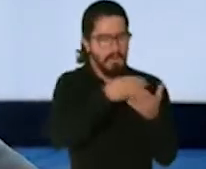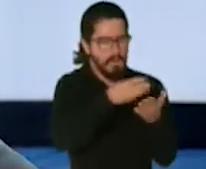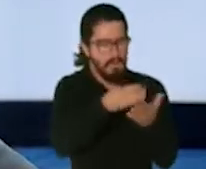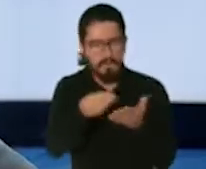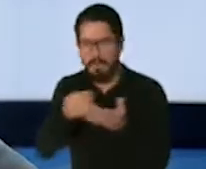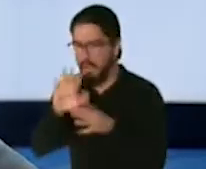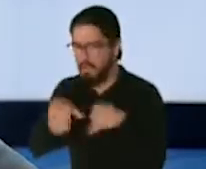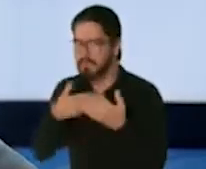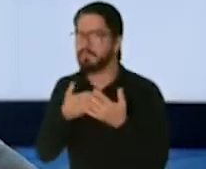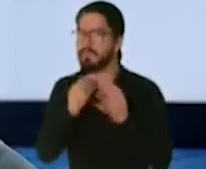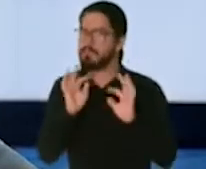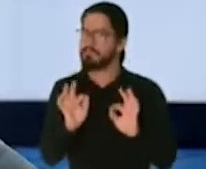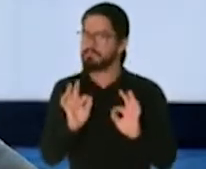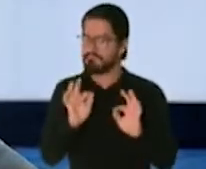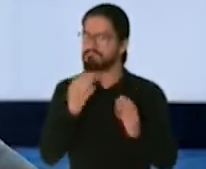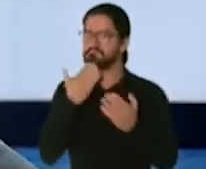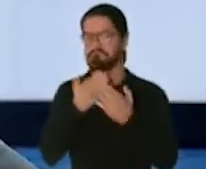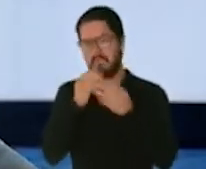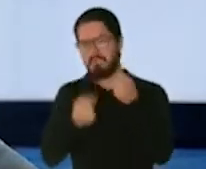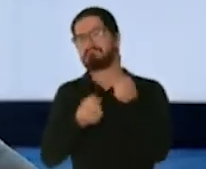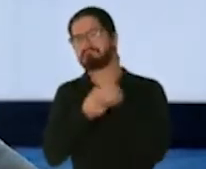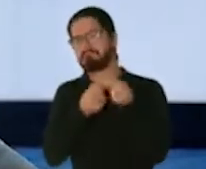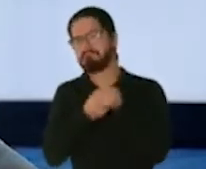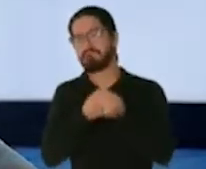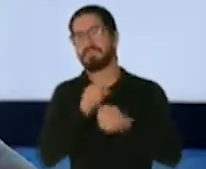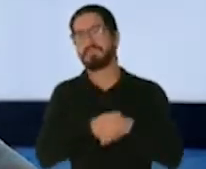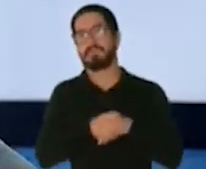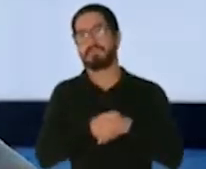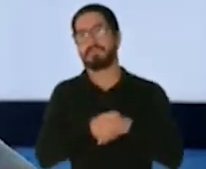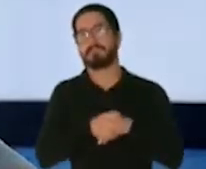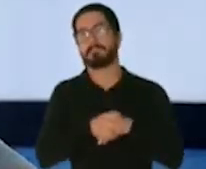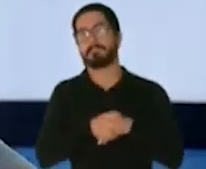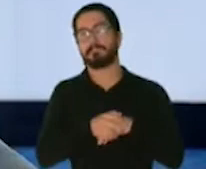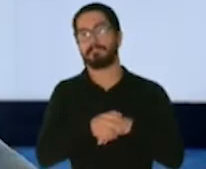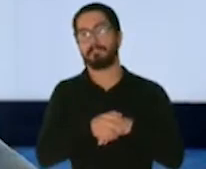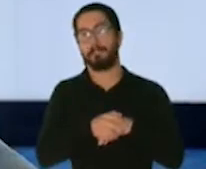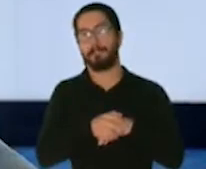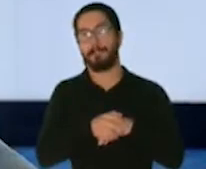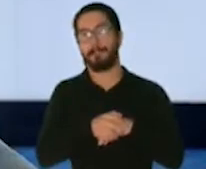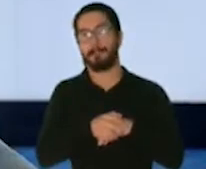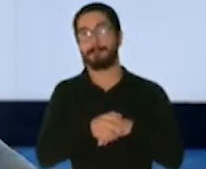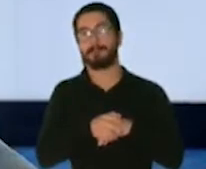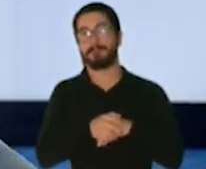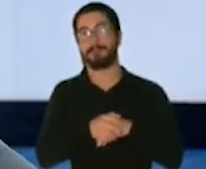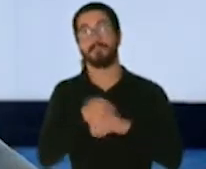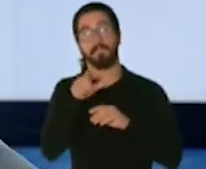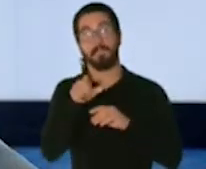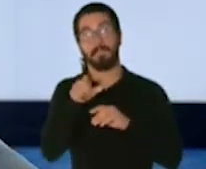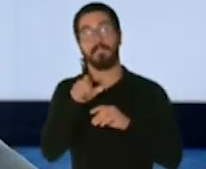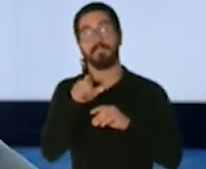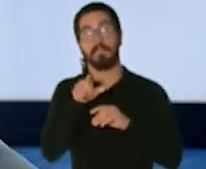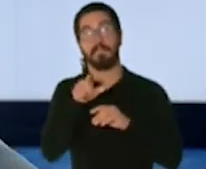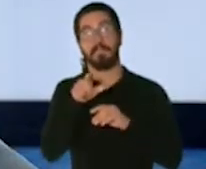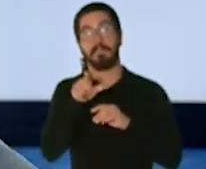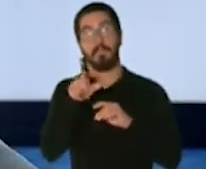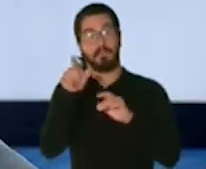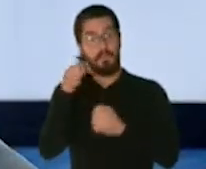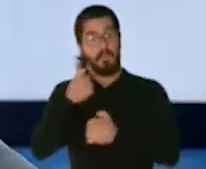sistemas para mantener la vacuna